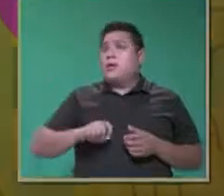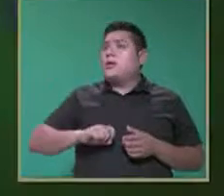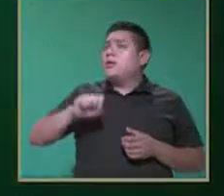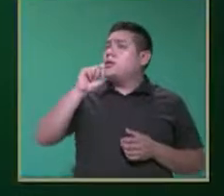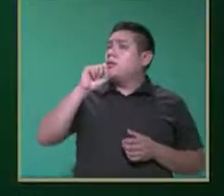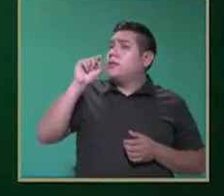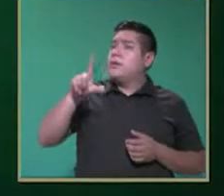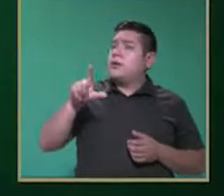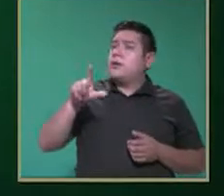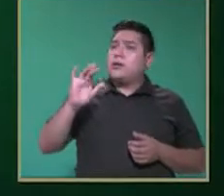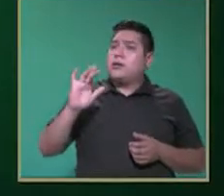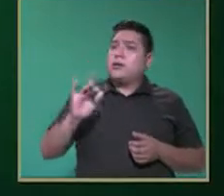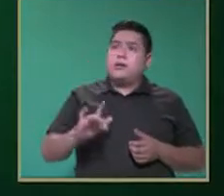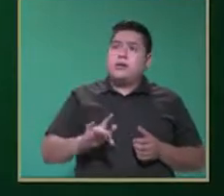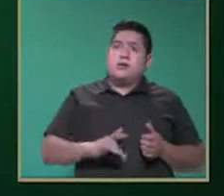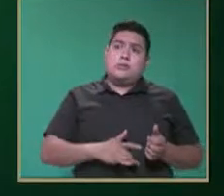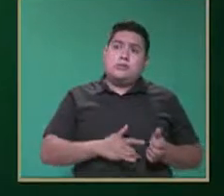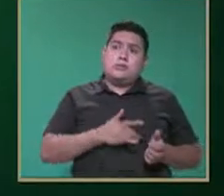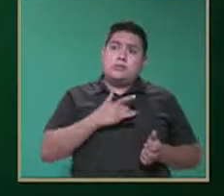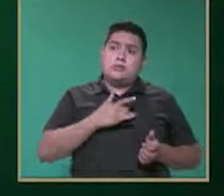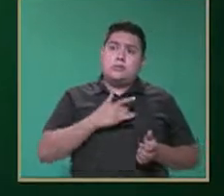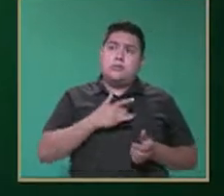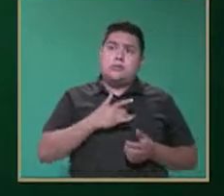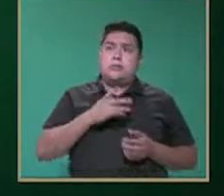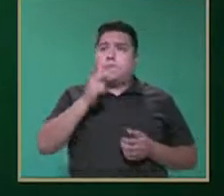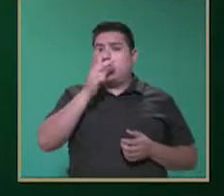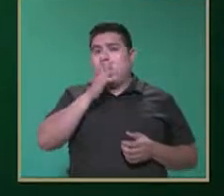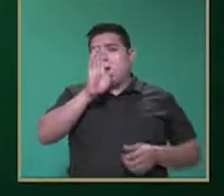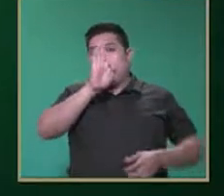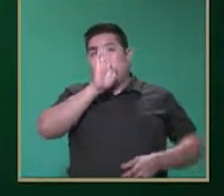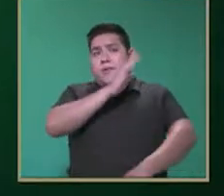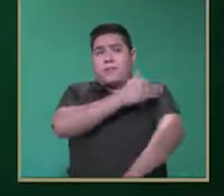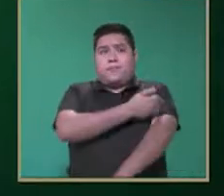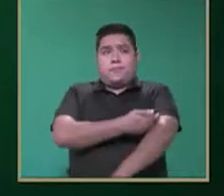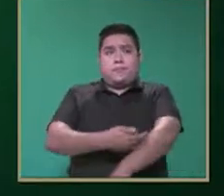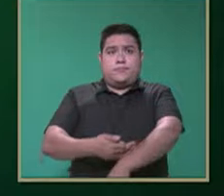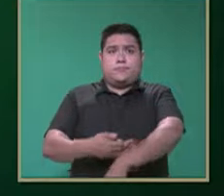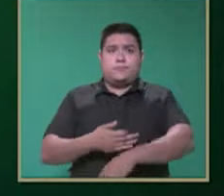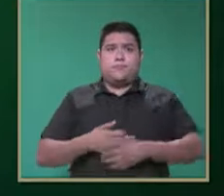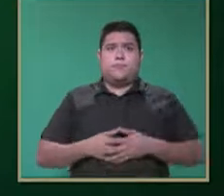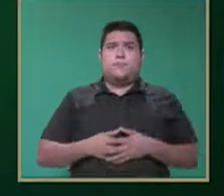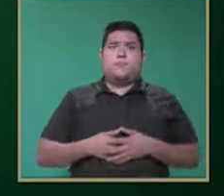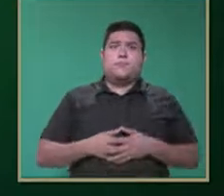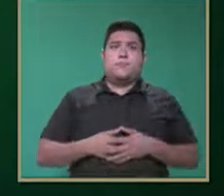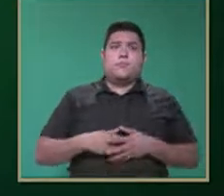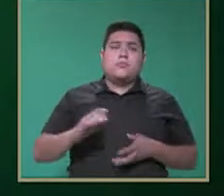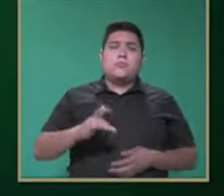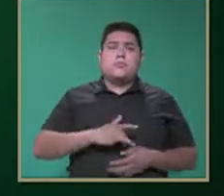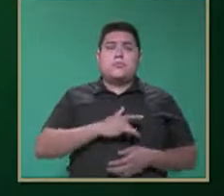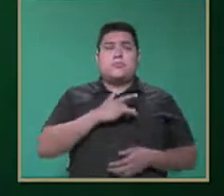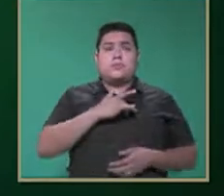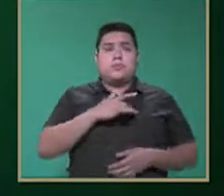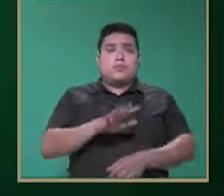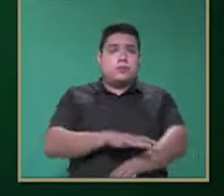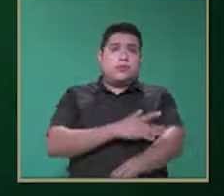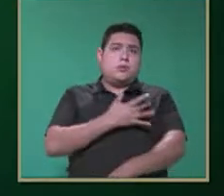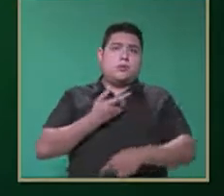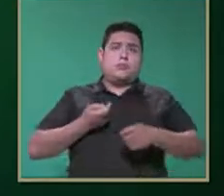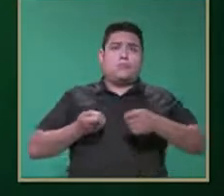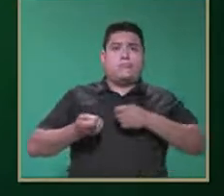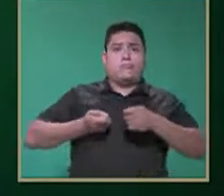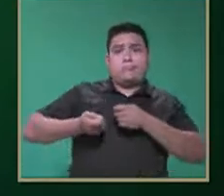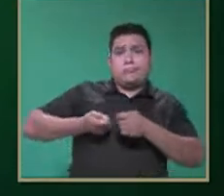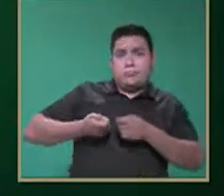estado emocional, vamos como padres de familia a regular las emociones. Tenemos el